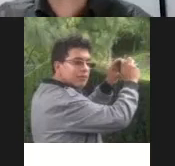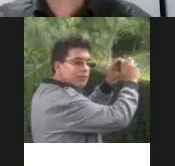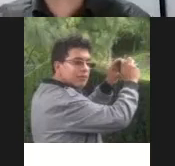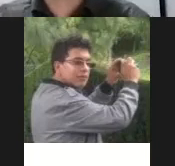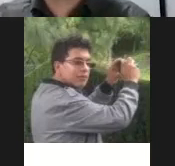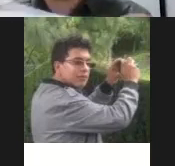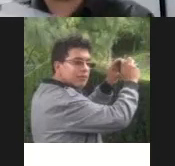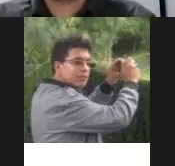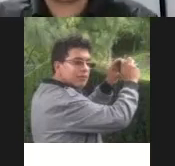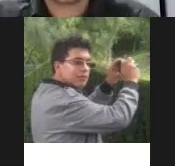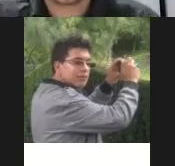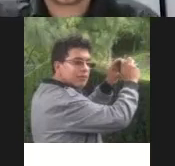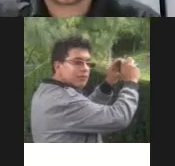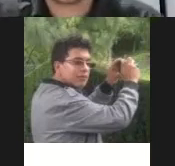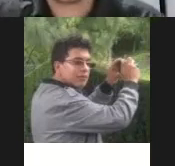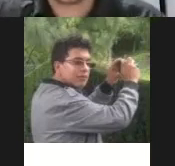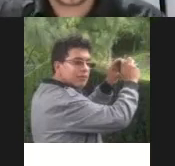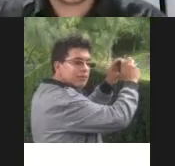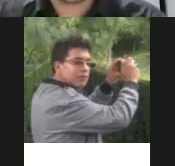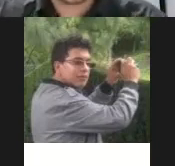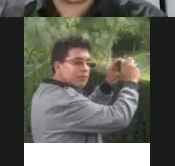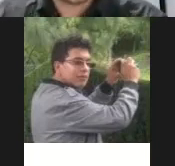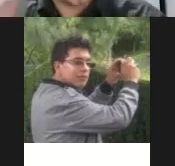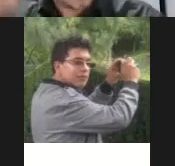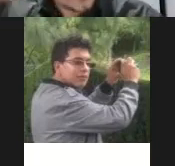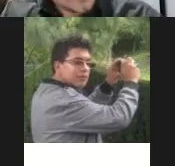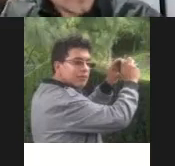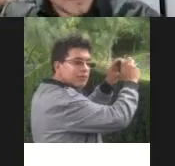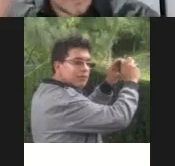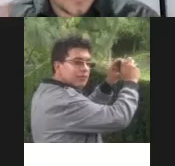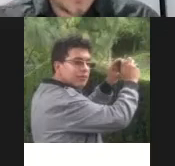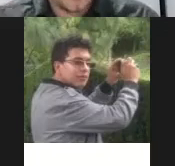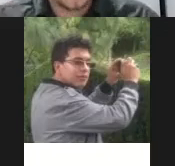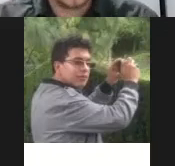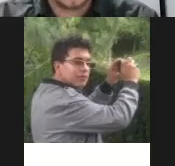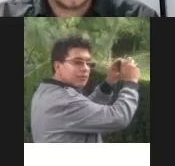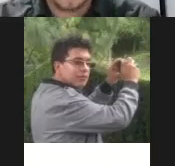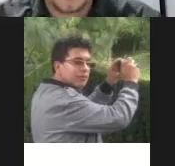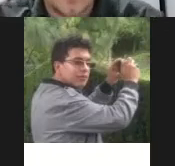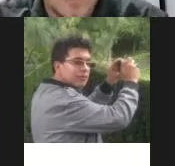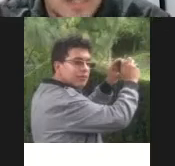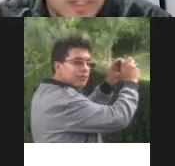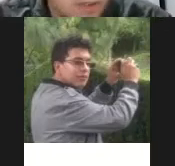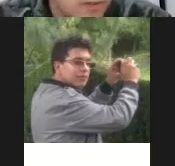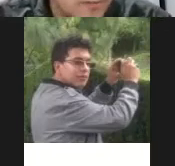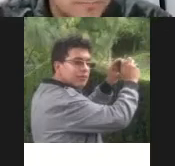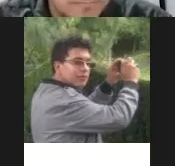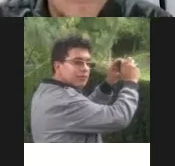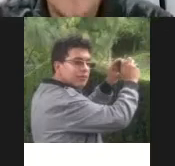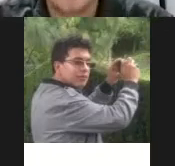muy bien bueno acá como mencionamos hoy queremos compartir un poco de lo que tiene que ver con